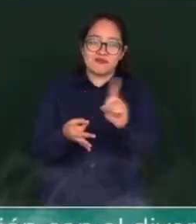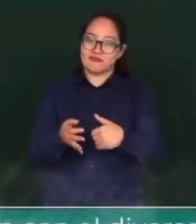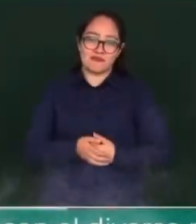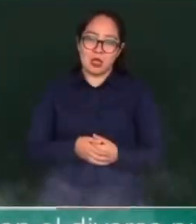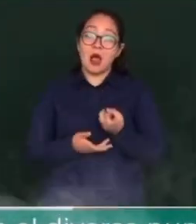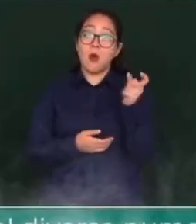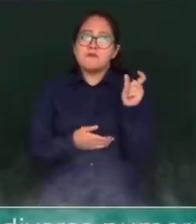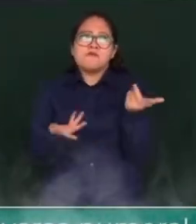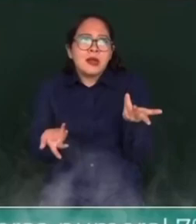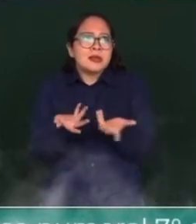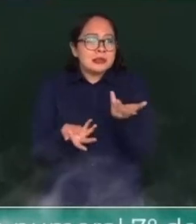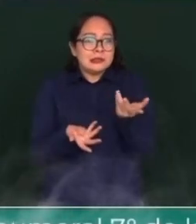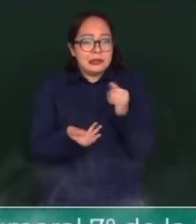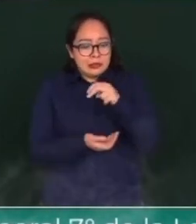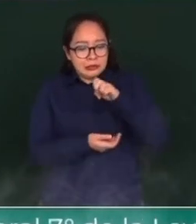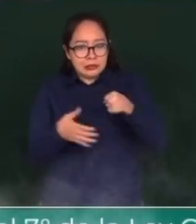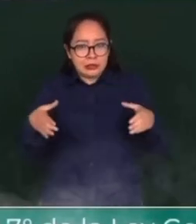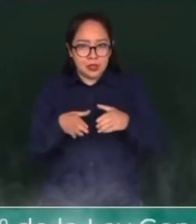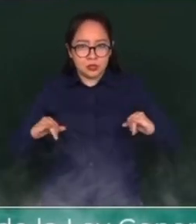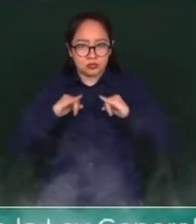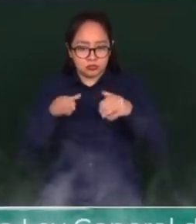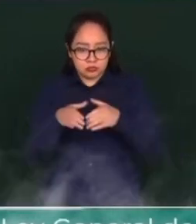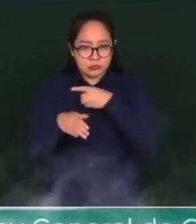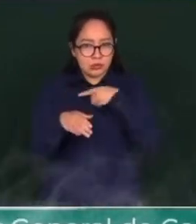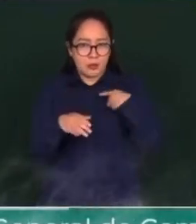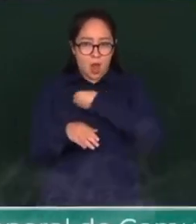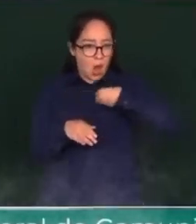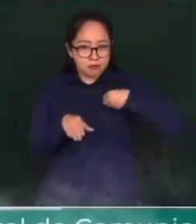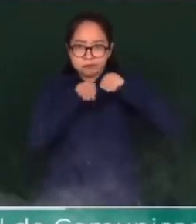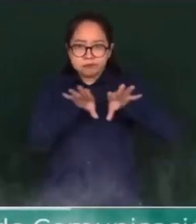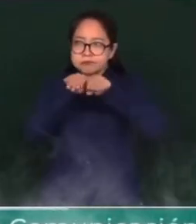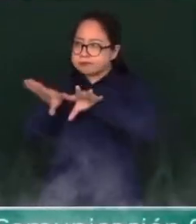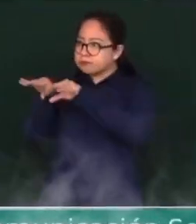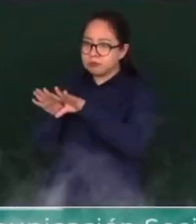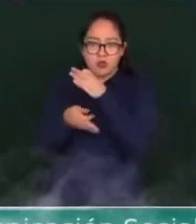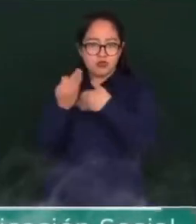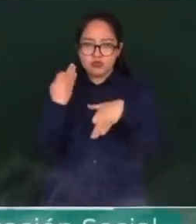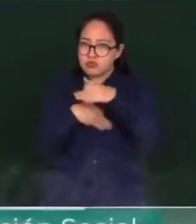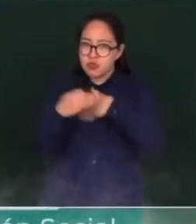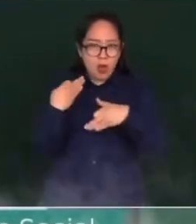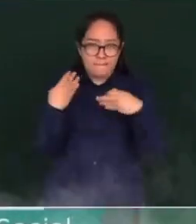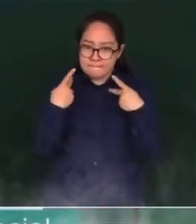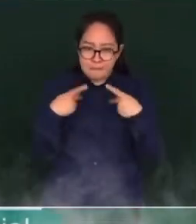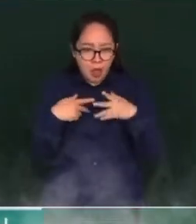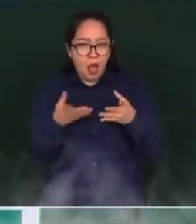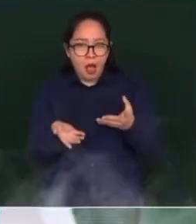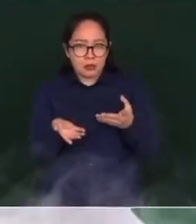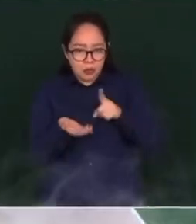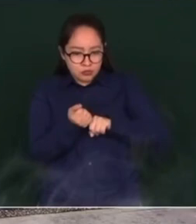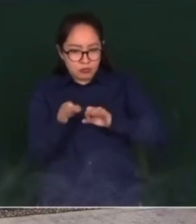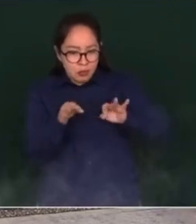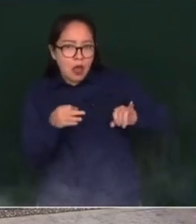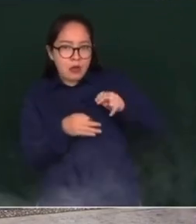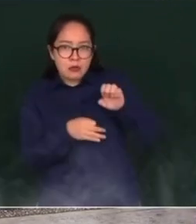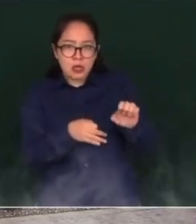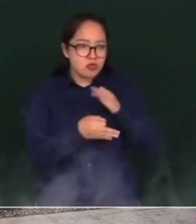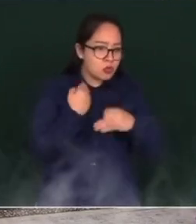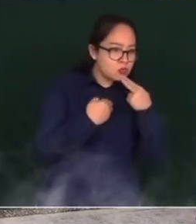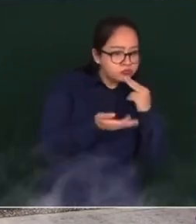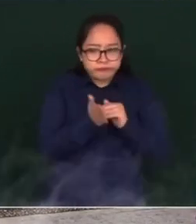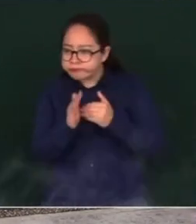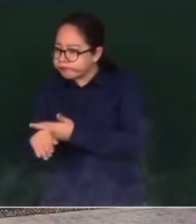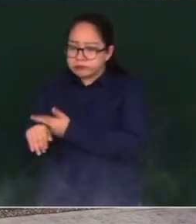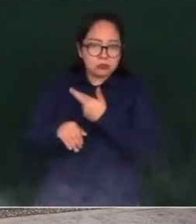democracia. Cuando deberían de estar difundiendo todo este procedimiento, entregados por completo todos los servidores del INE, utilizando todos los recursos